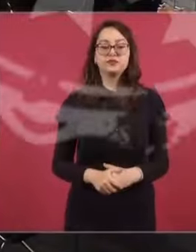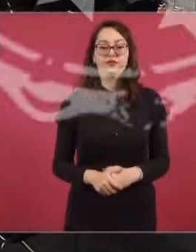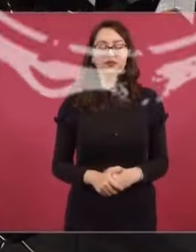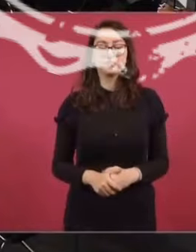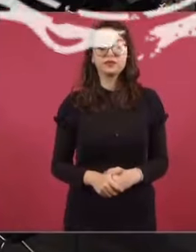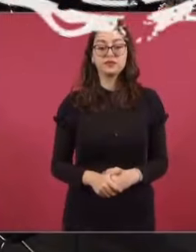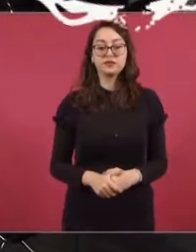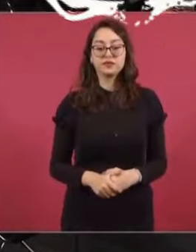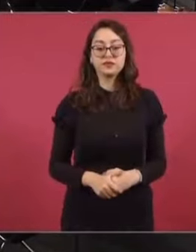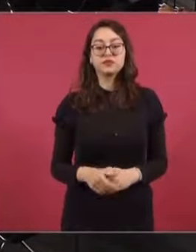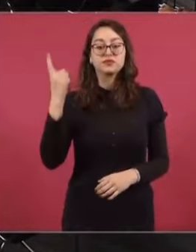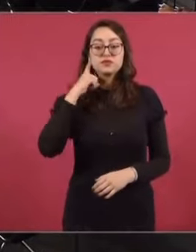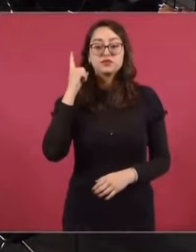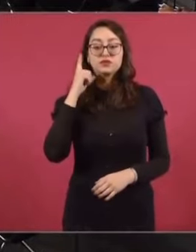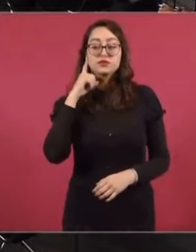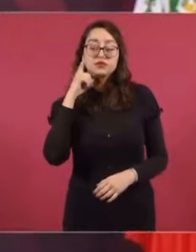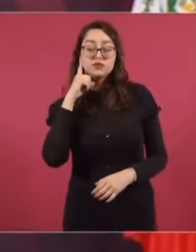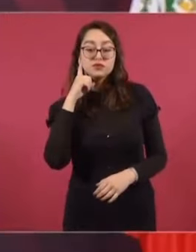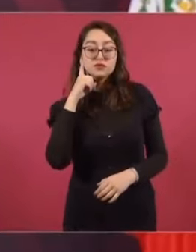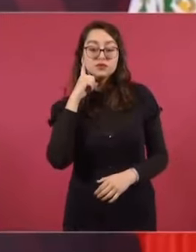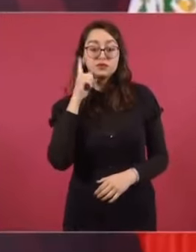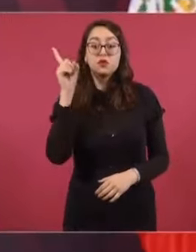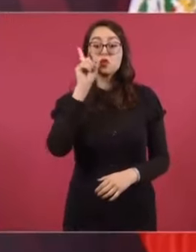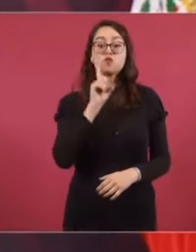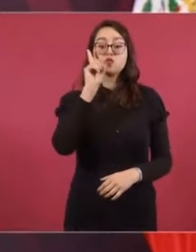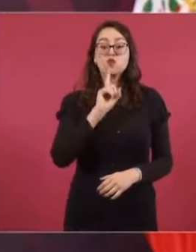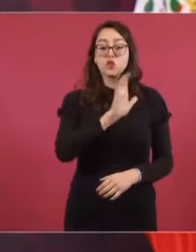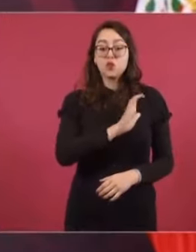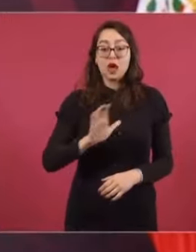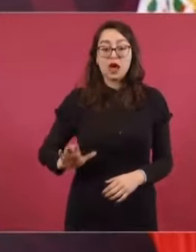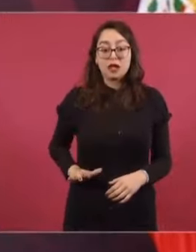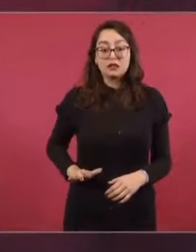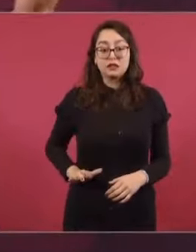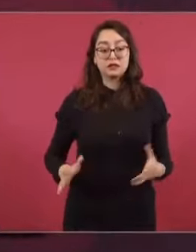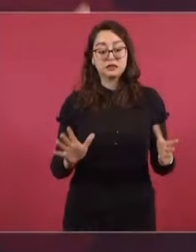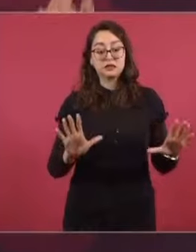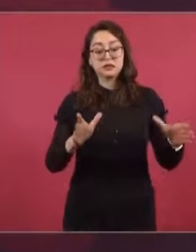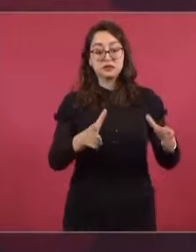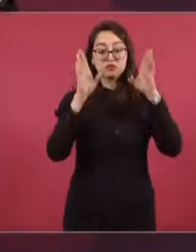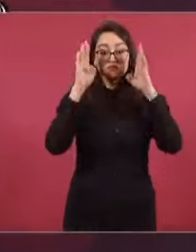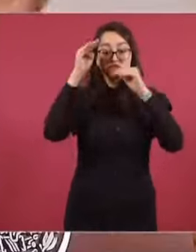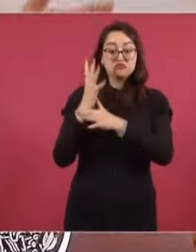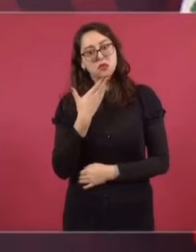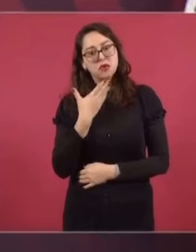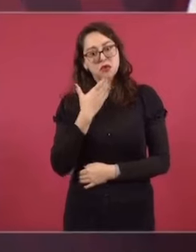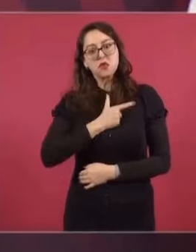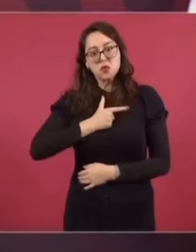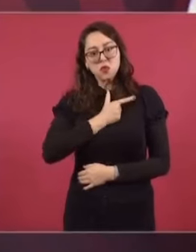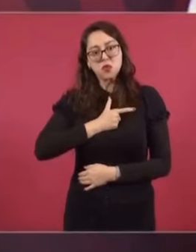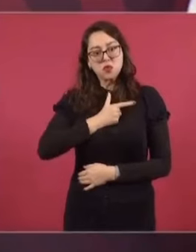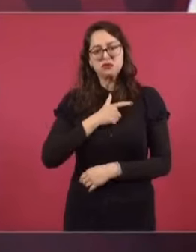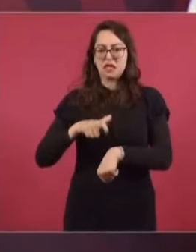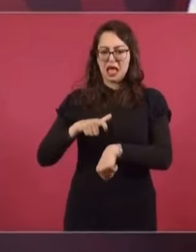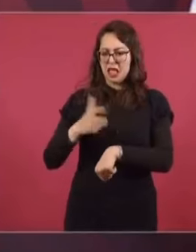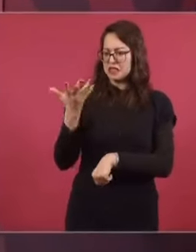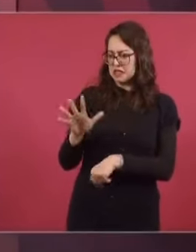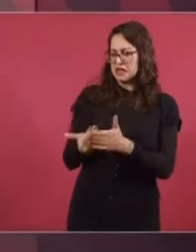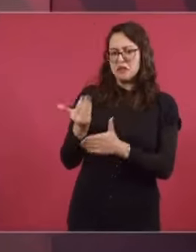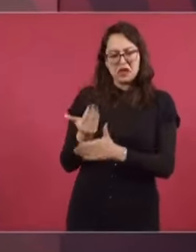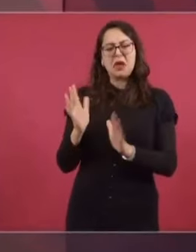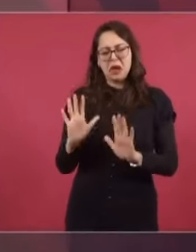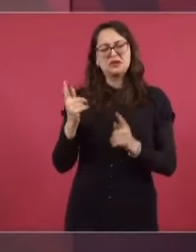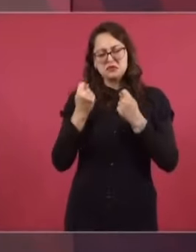Ahora ya me enteré de que una candidata del bloque conservador va a tener mañanera, me da mucho gusto, a las 10 de la mañana, no le hace,